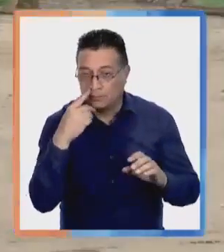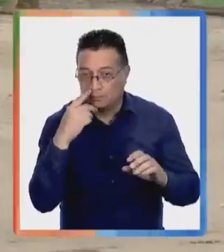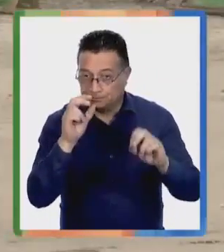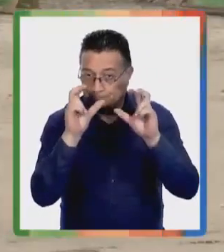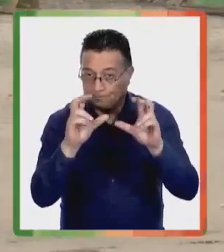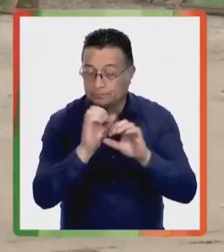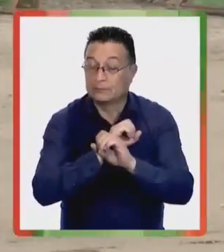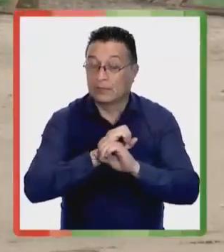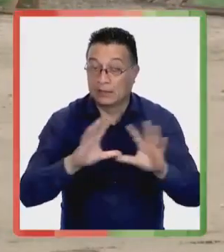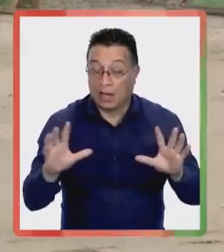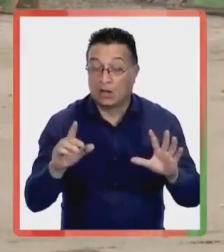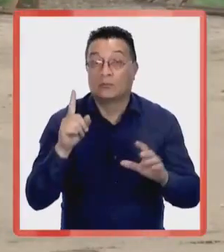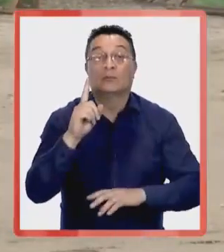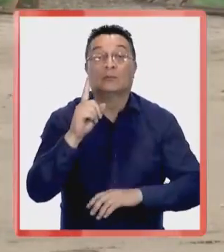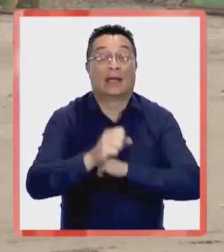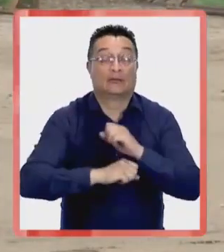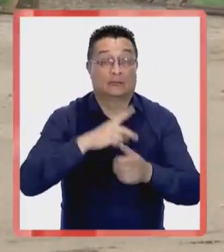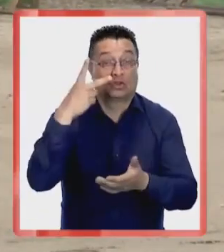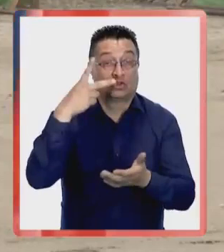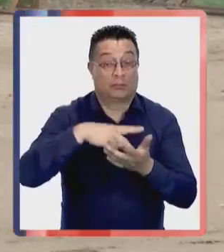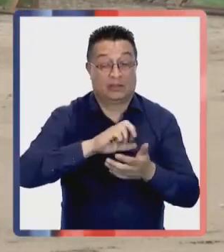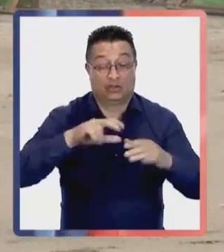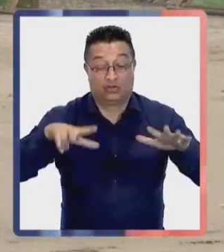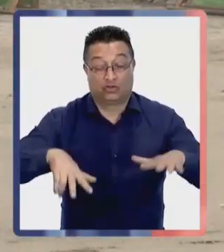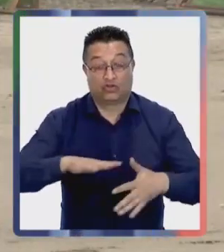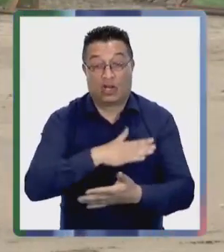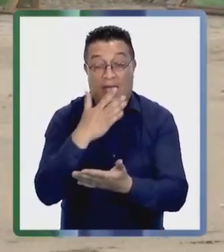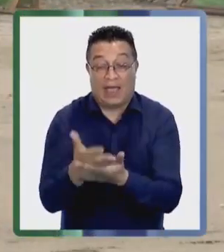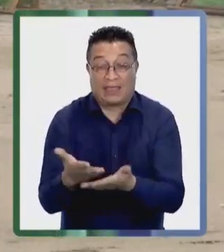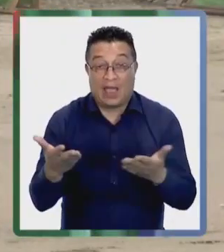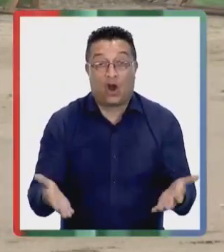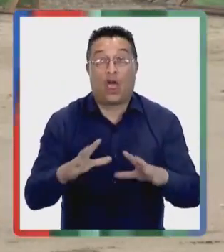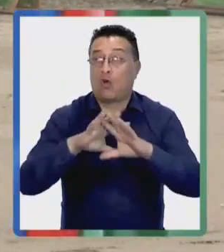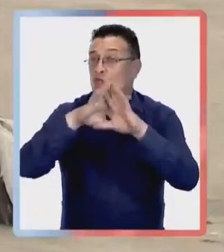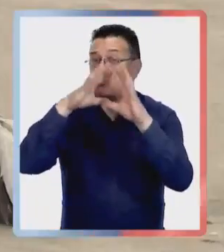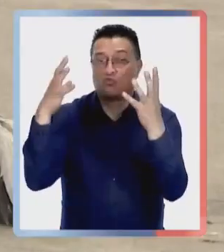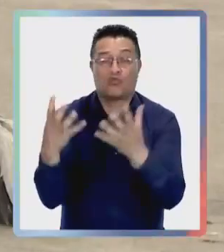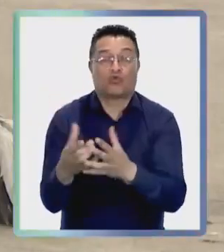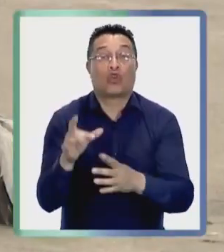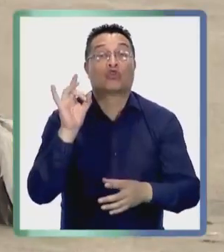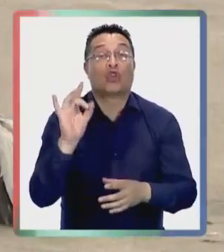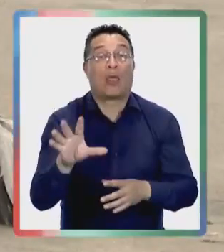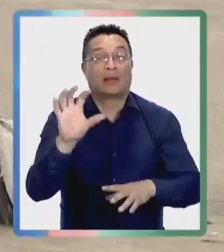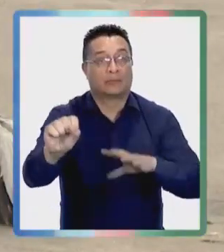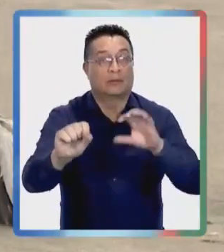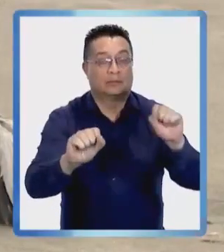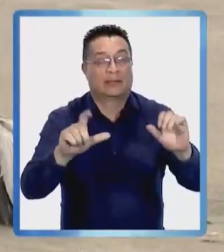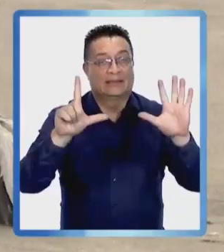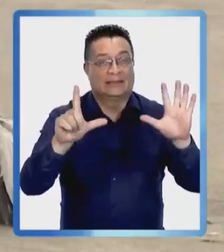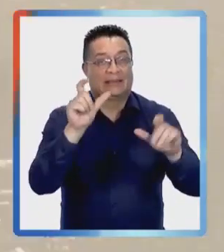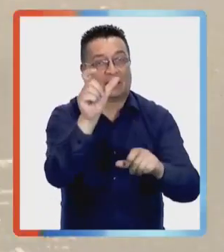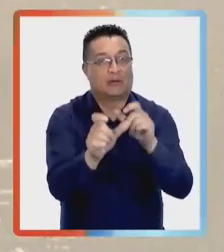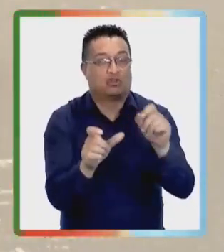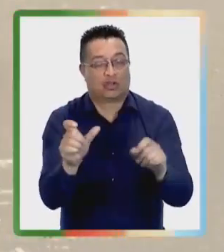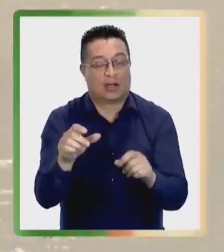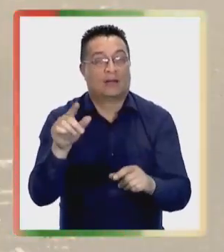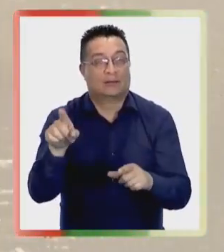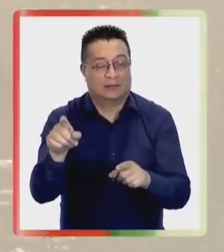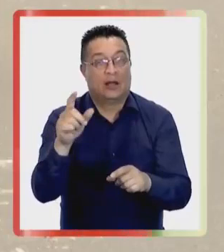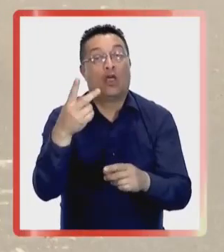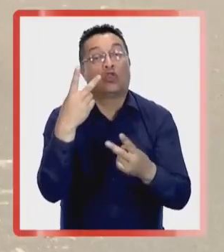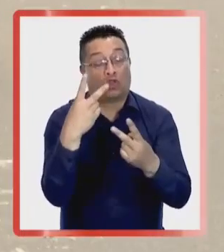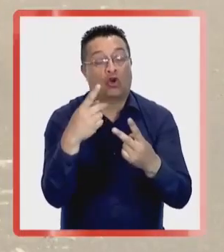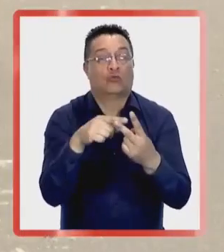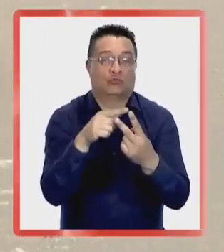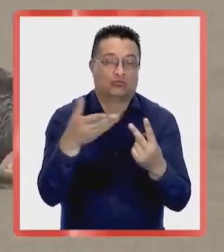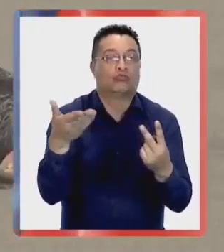muerte. Pero para poner las cosas en contexto, desde el año 2018 hasta ahora, en todo el mundo, solo se han detectado